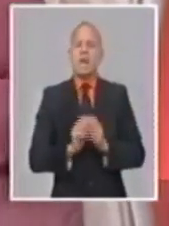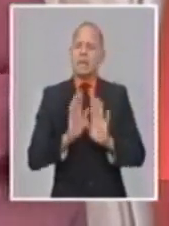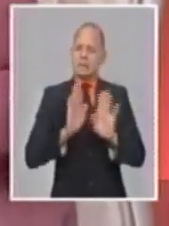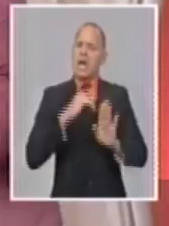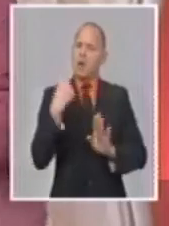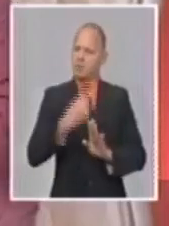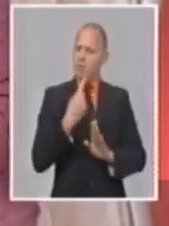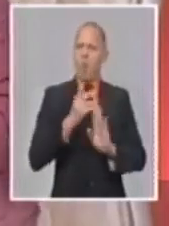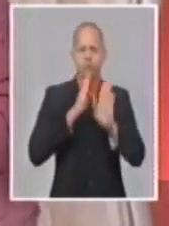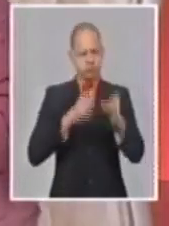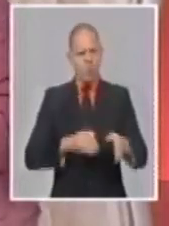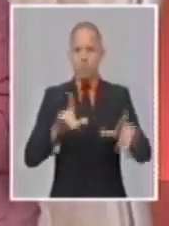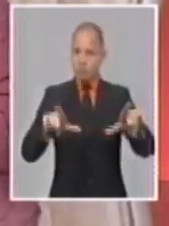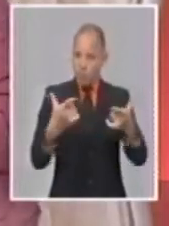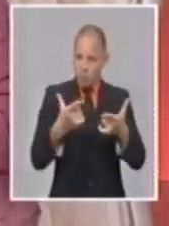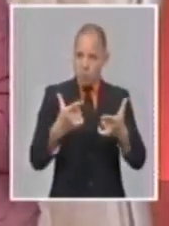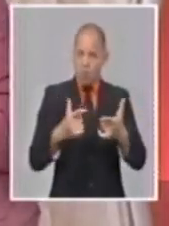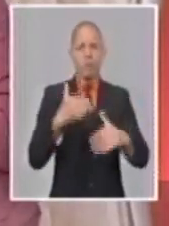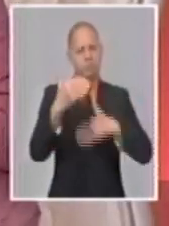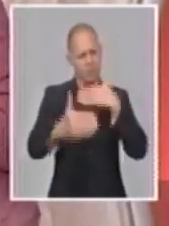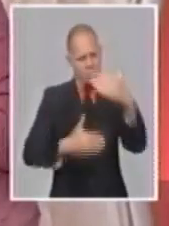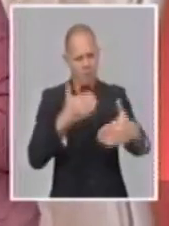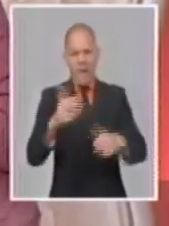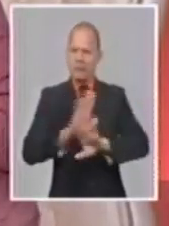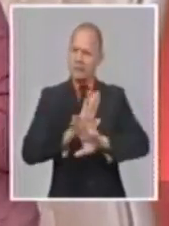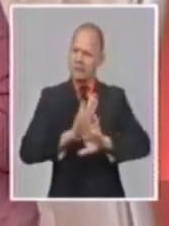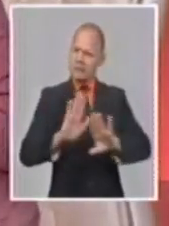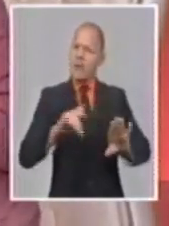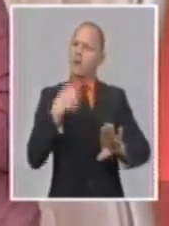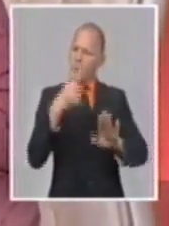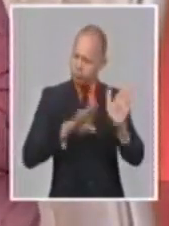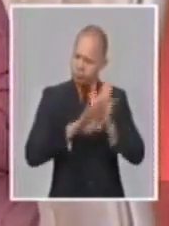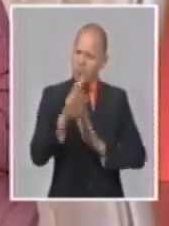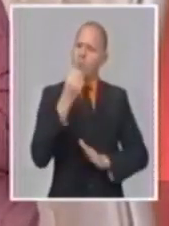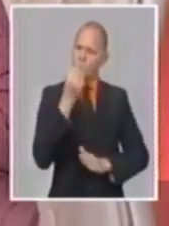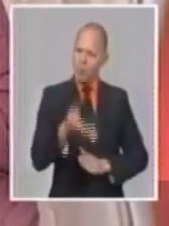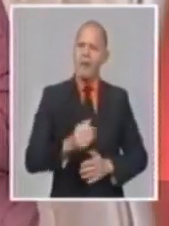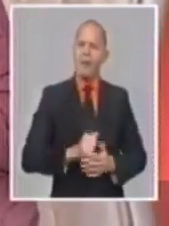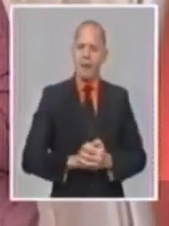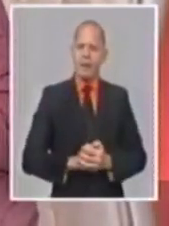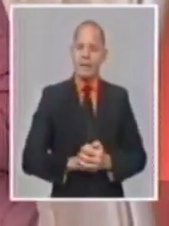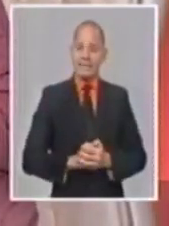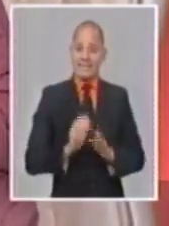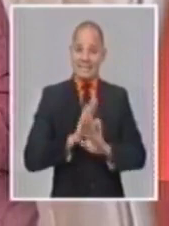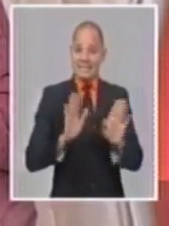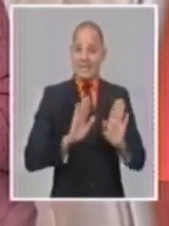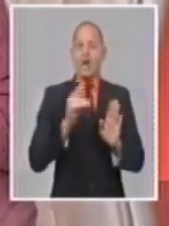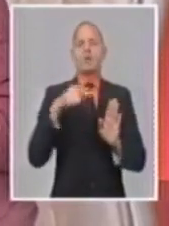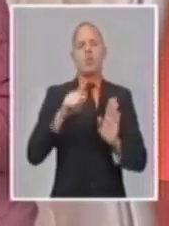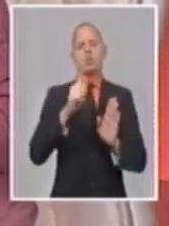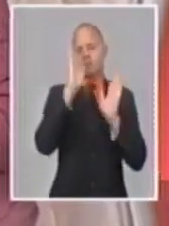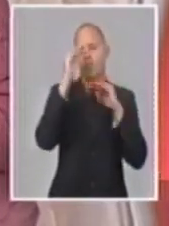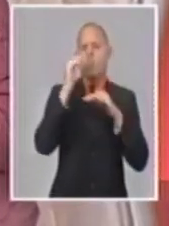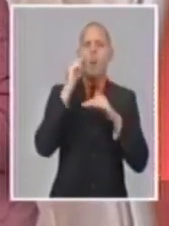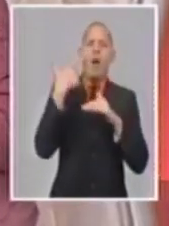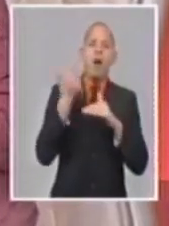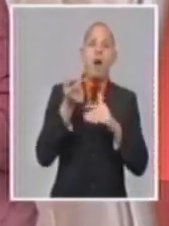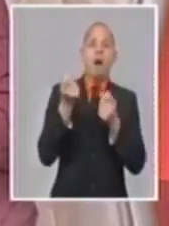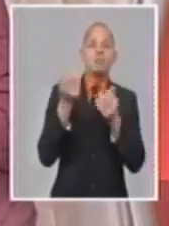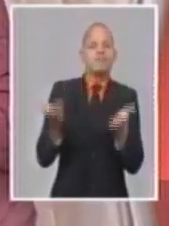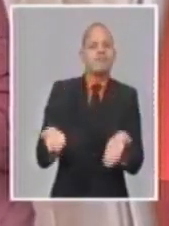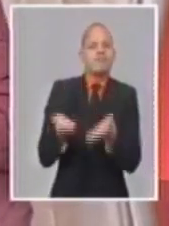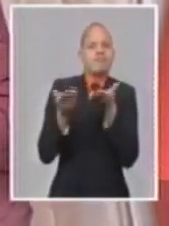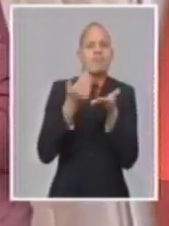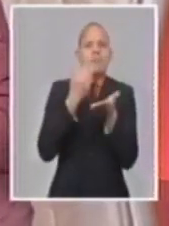recuperar pronto para poder entonces también seguir impulsando la estrategia económica que uno de